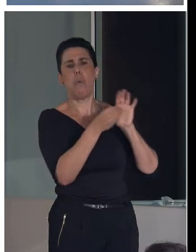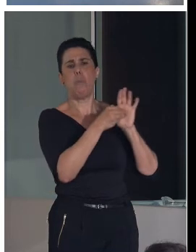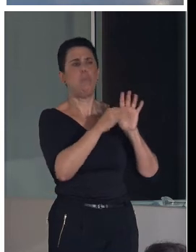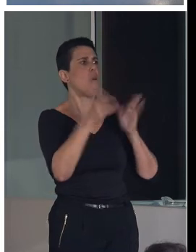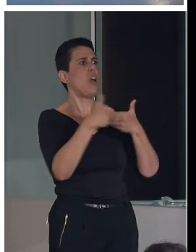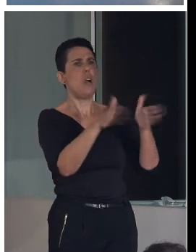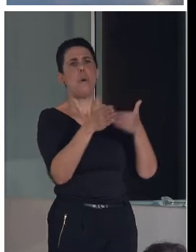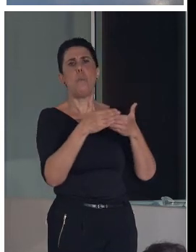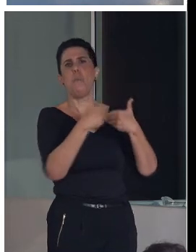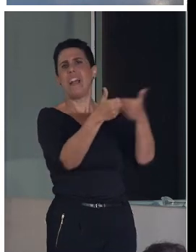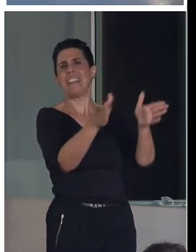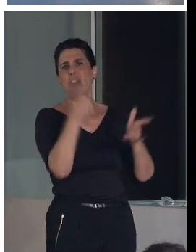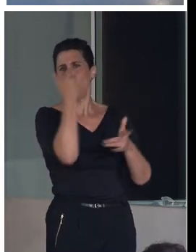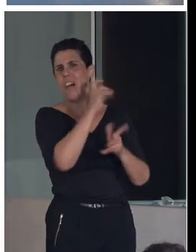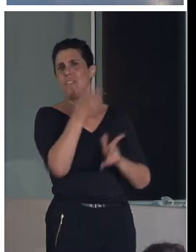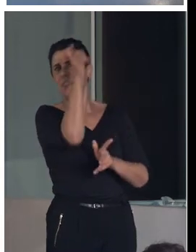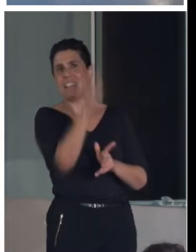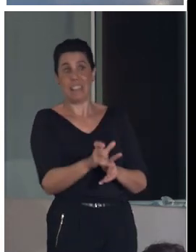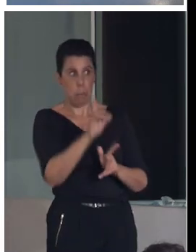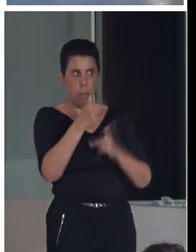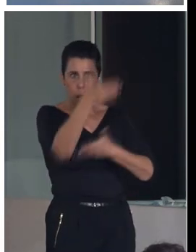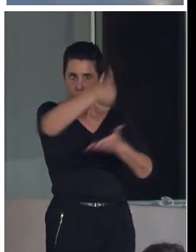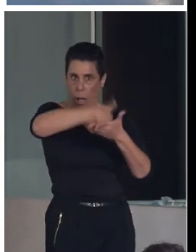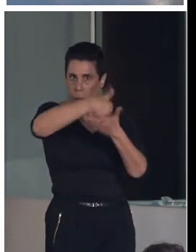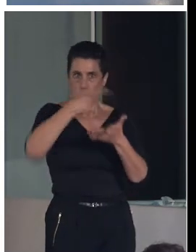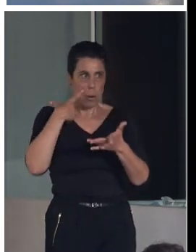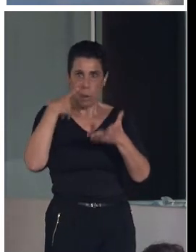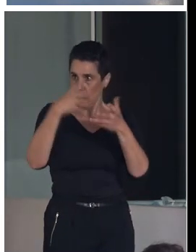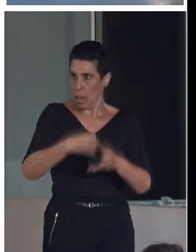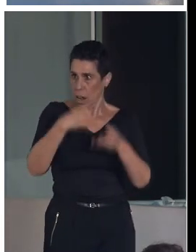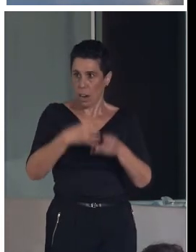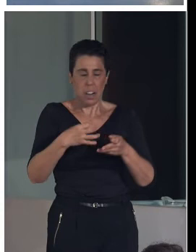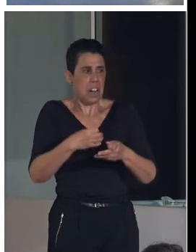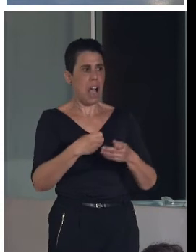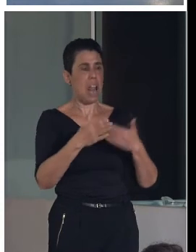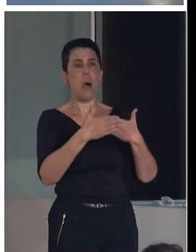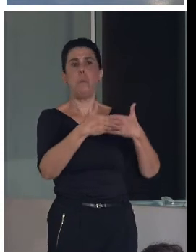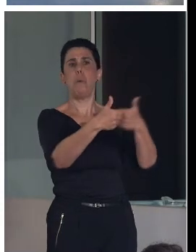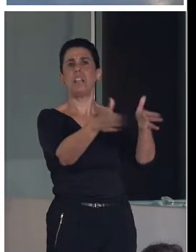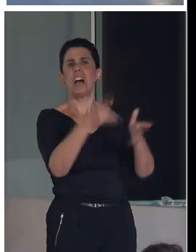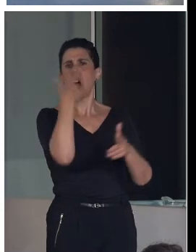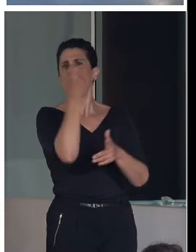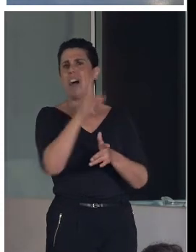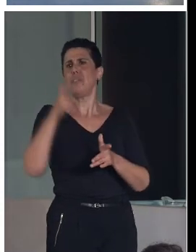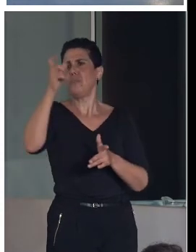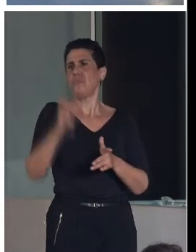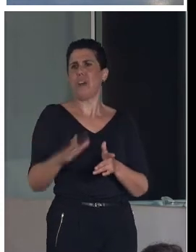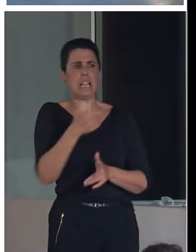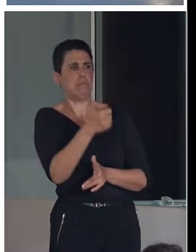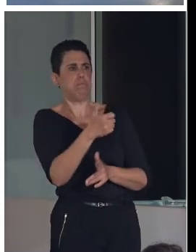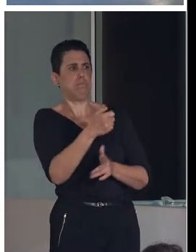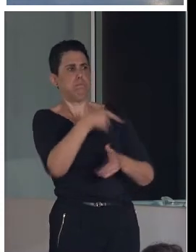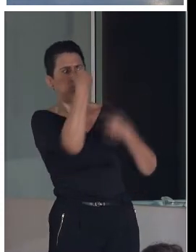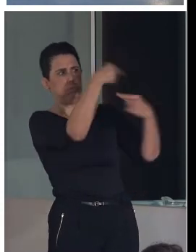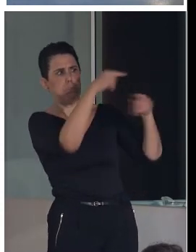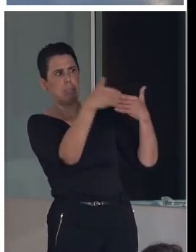que la gente entre. Estos son propuestas reales, ¿eh? O sea, dejad un esto, que se abra sola la puerta, lo hacemos dentro de un remoto, que la gente esté